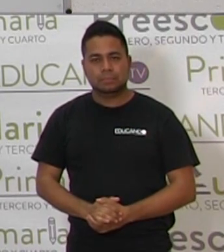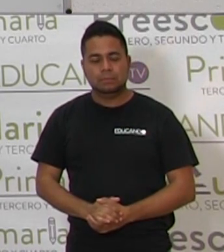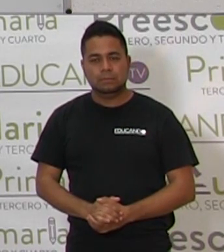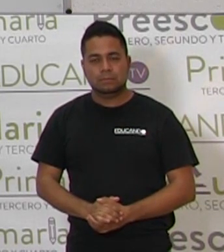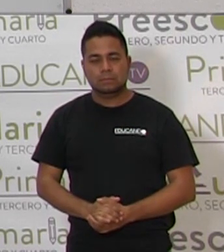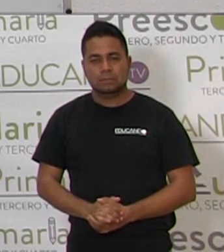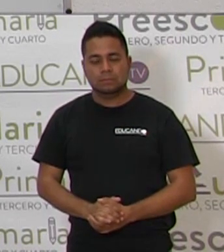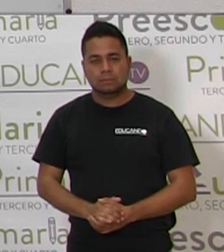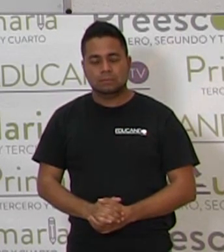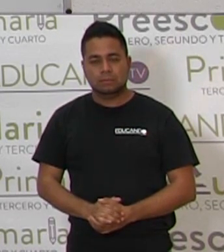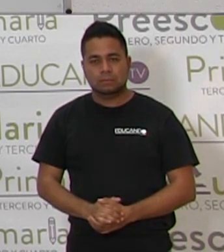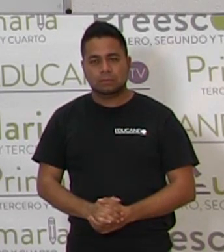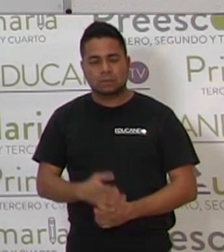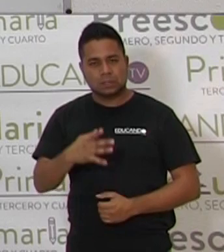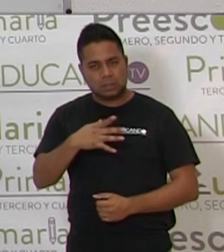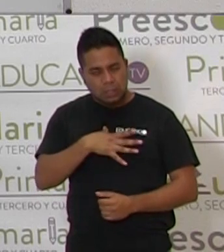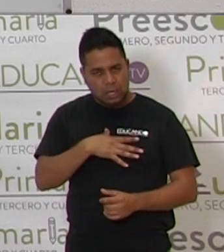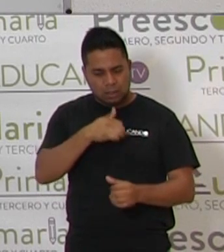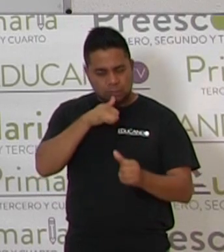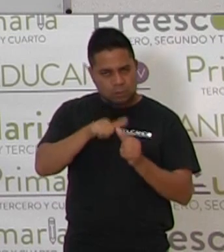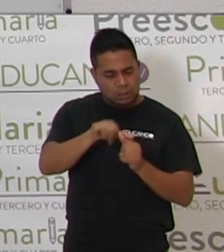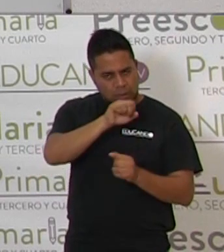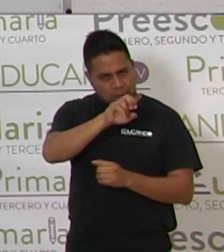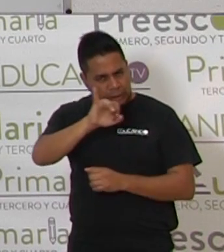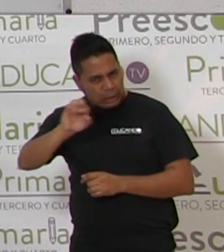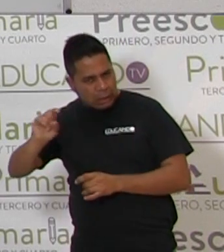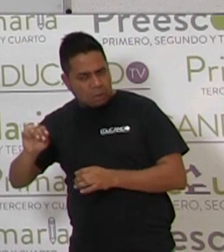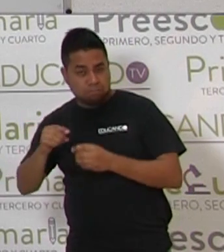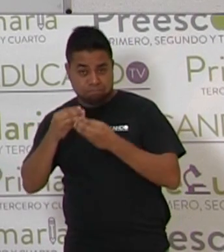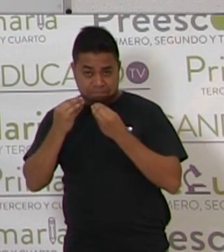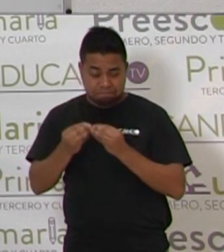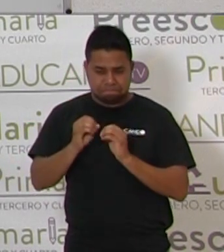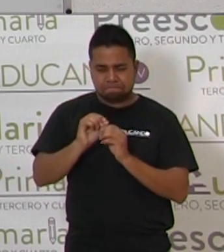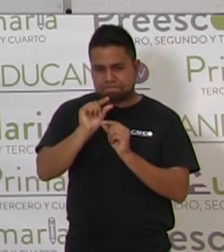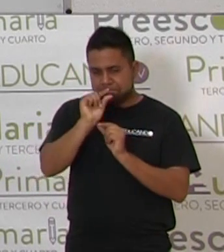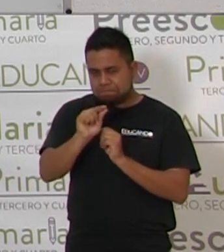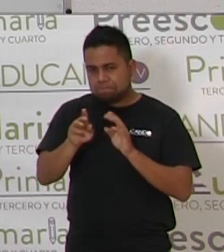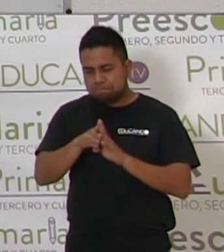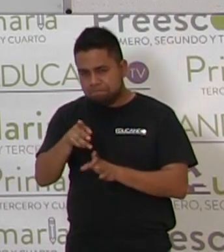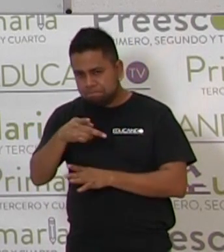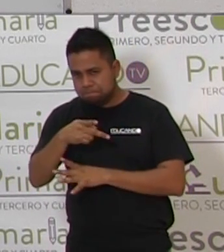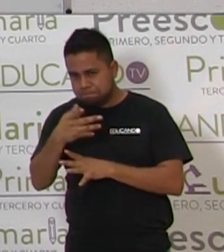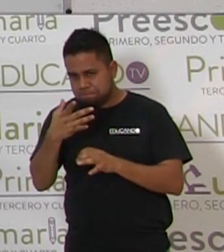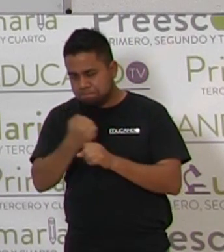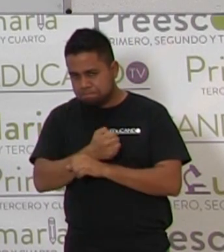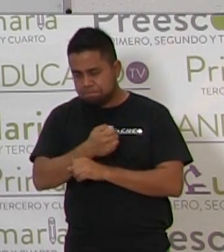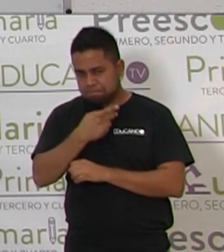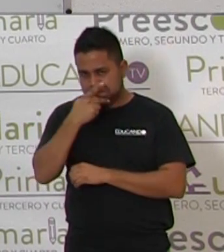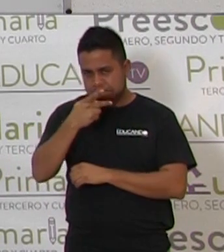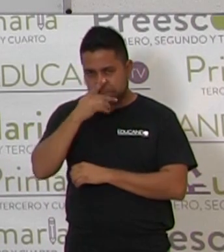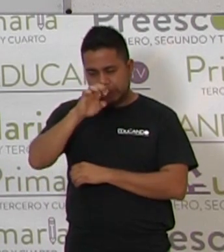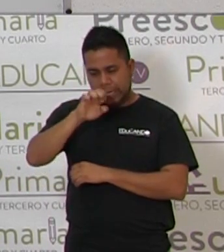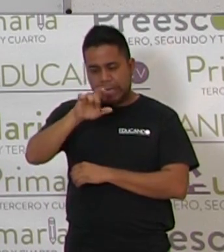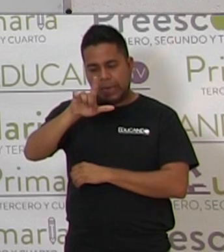Elefante. Tiene muchas o poquitas vocales. A ver, ¿cómo se oye? A ver.